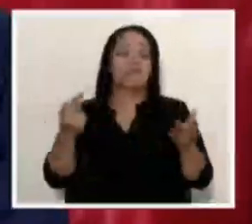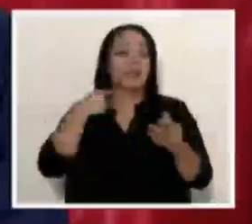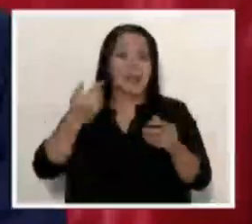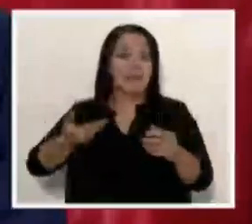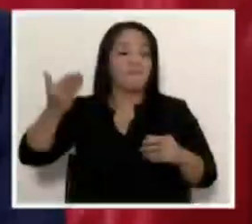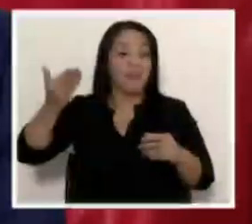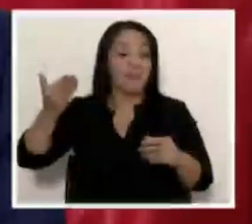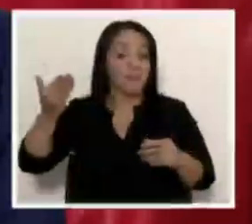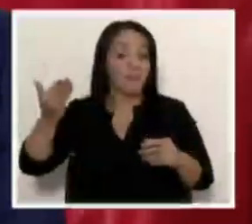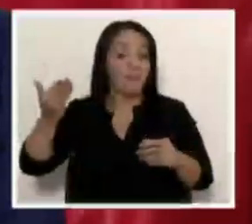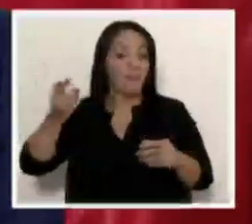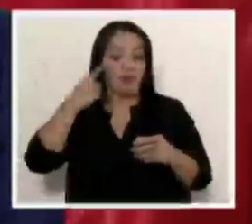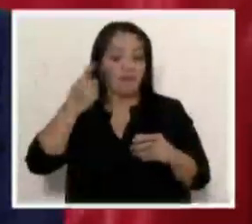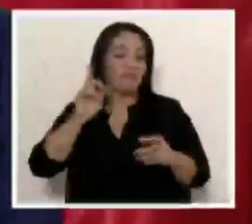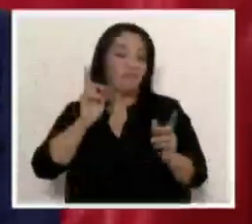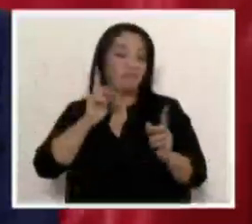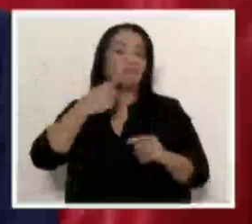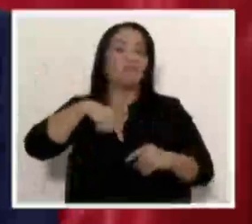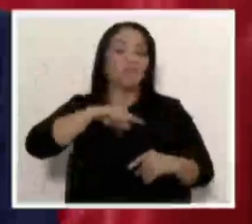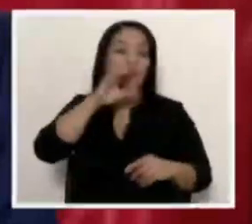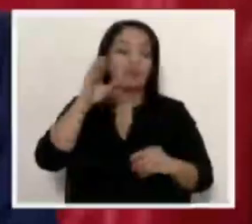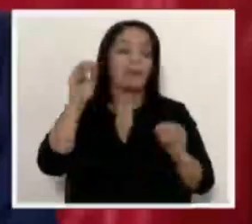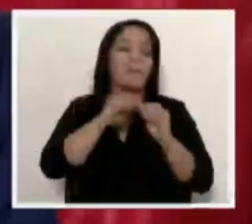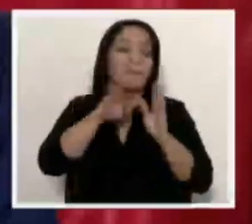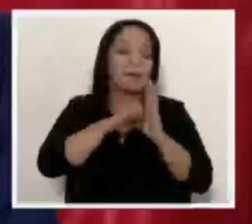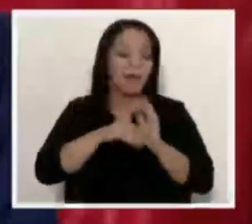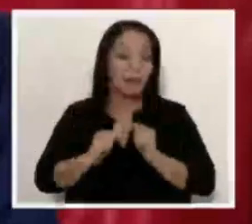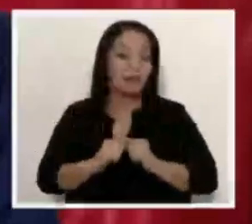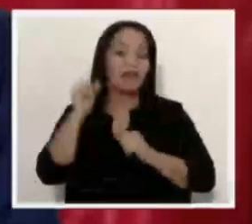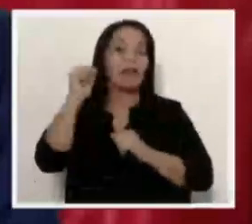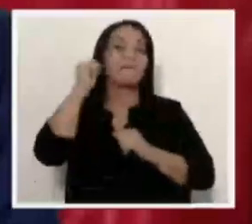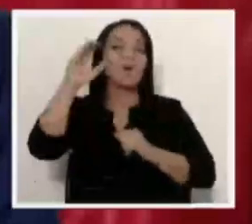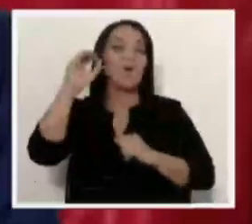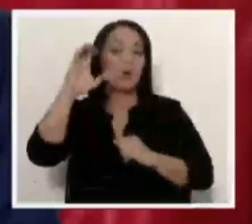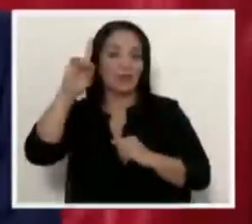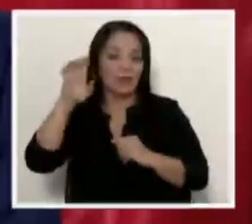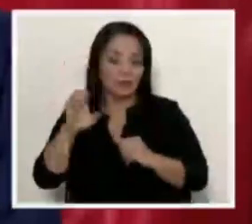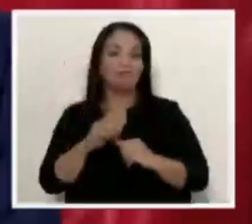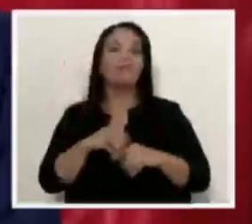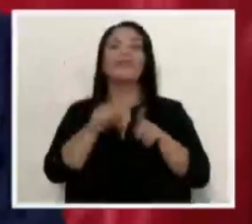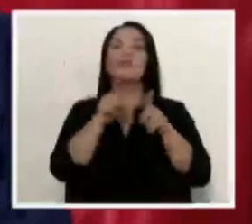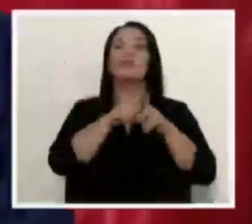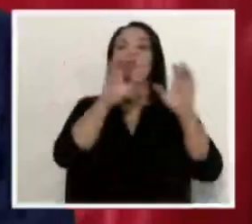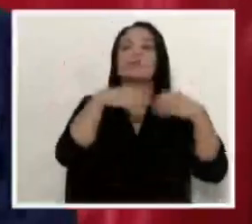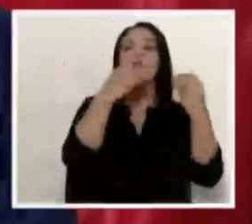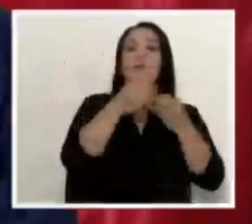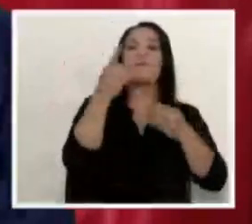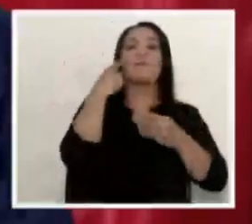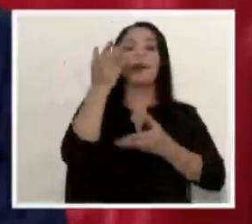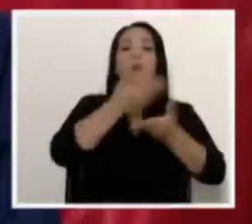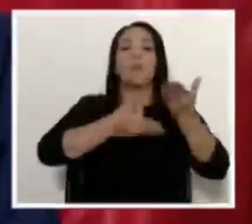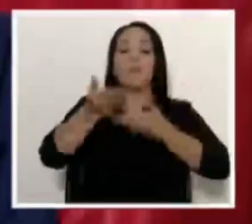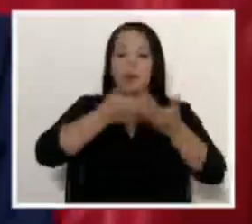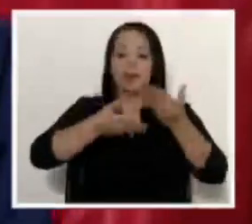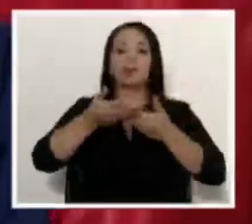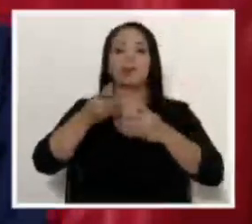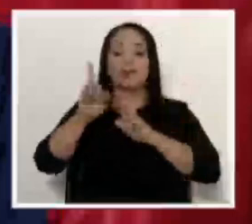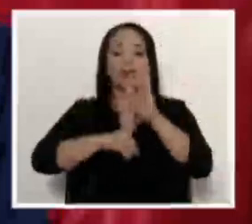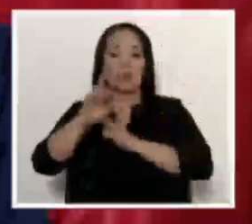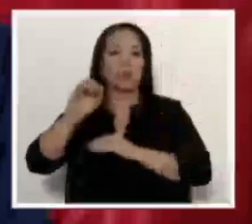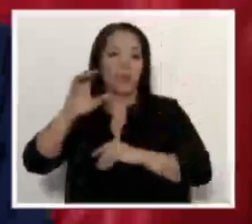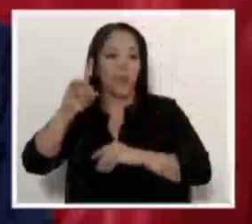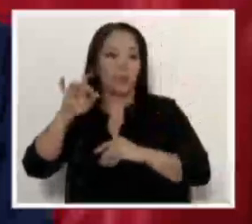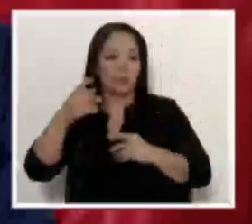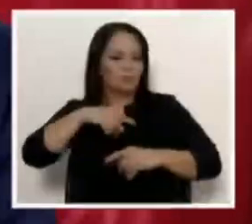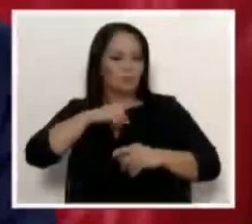campeones de la OCDE, incluyendo campeones de la Organización para la Cooperación y el Desarrollo, OCDE, los